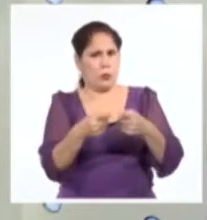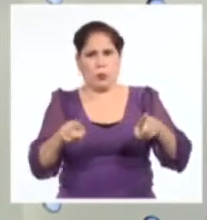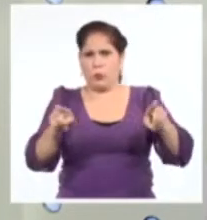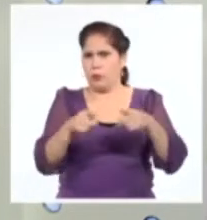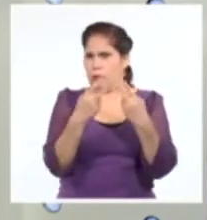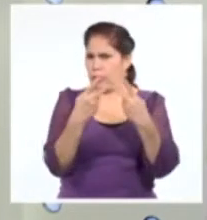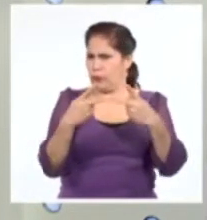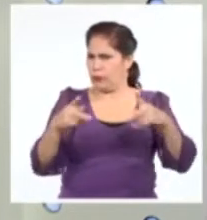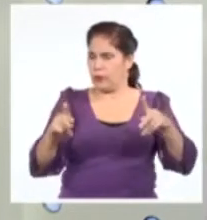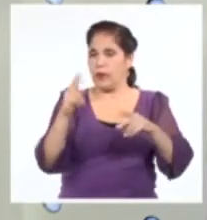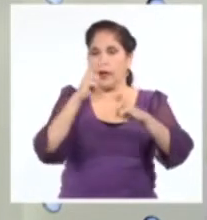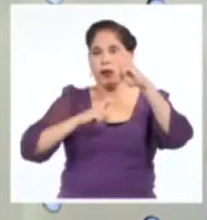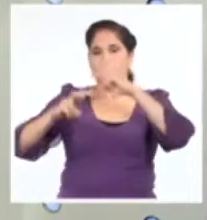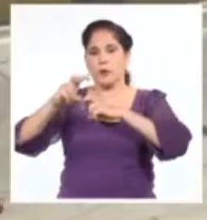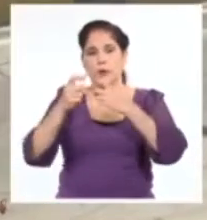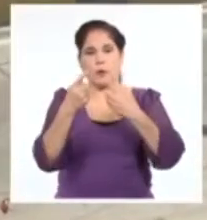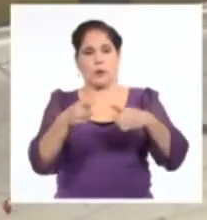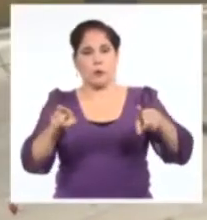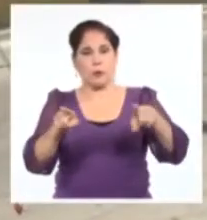especialistas e investigadores.